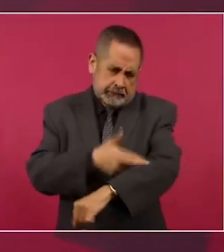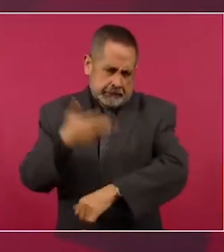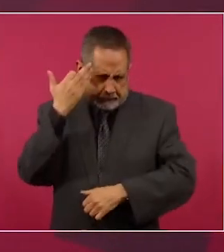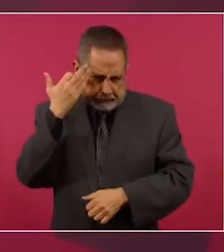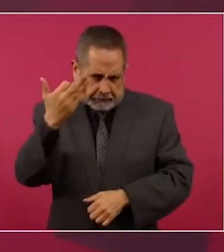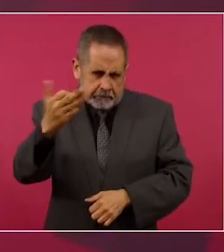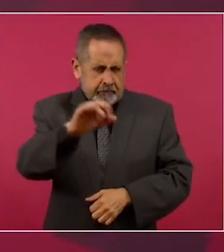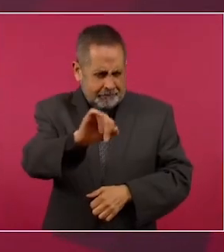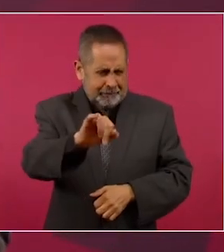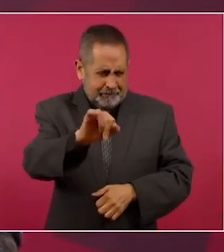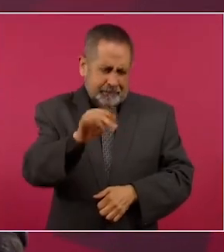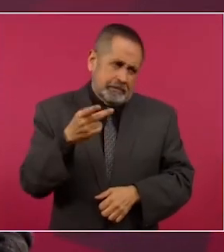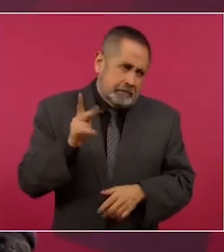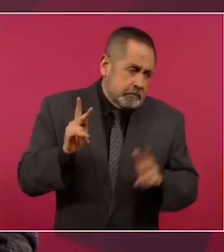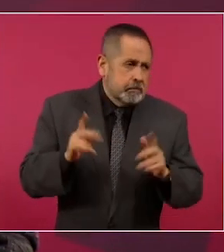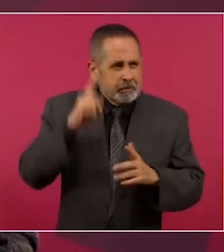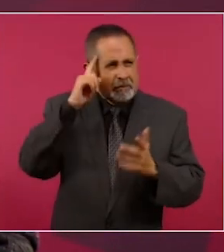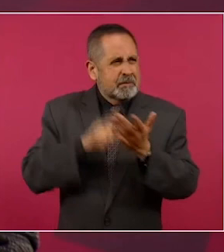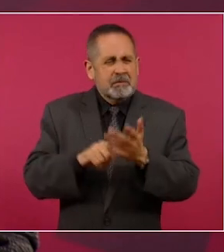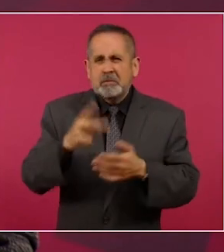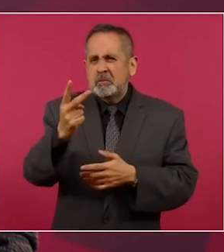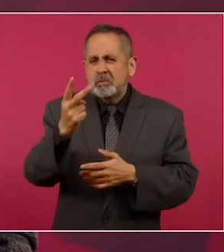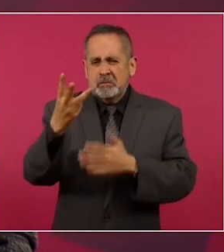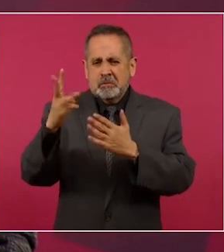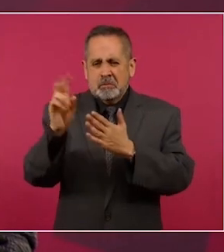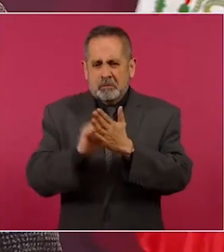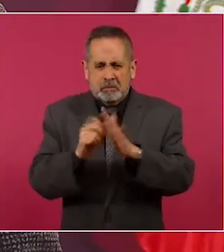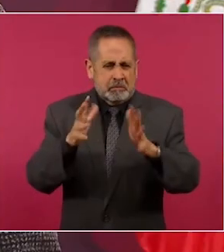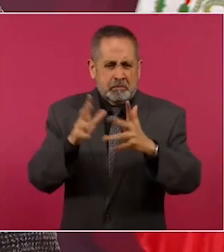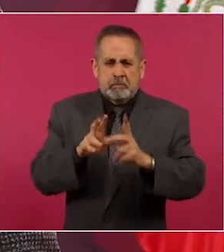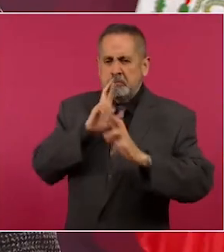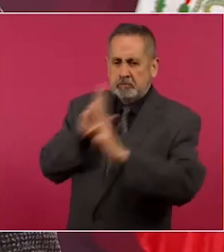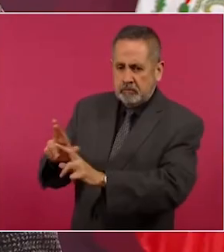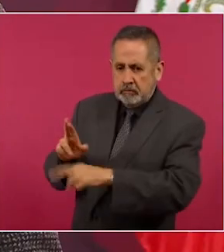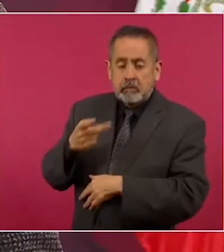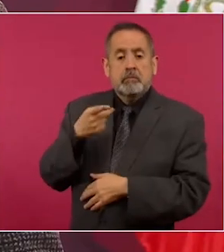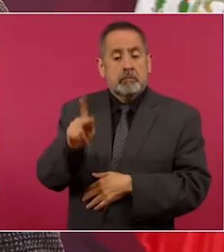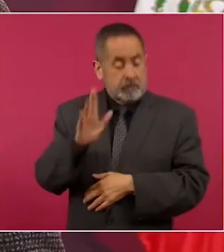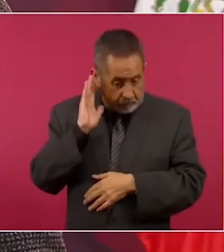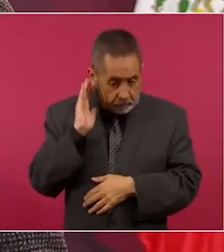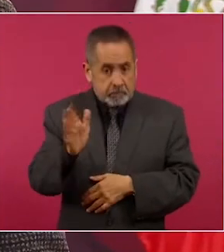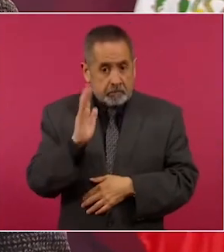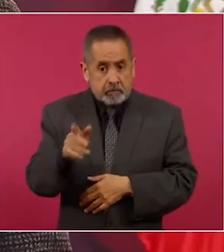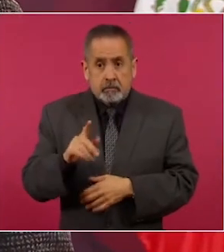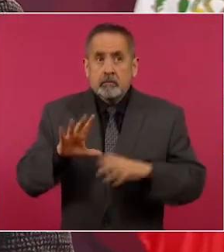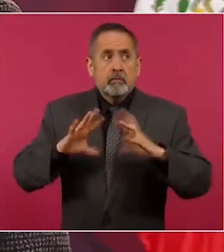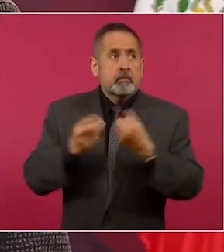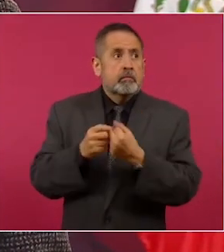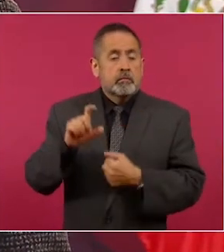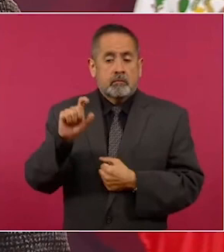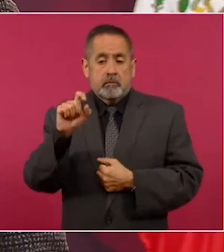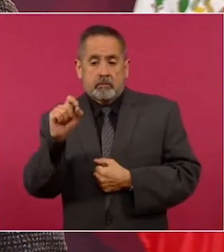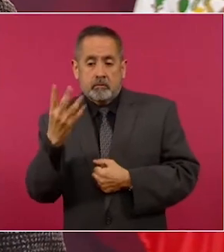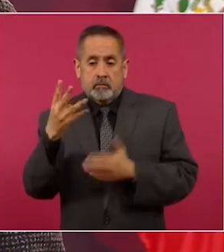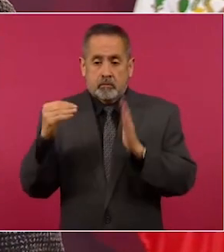creo que lleva dos, tres meses, pero ya han logrado de las 24 mil